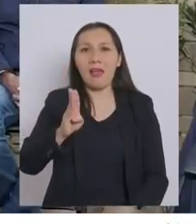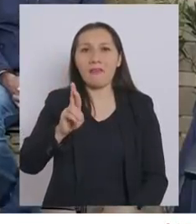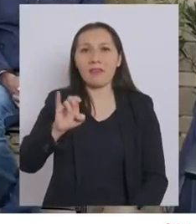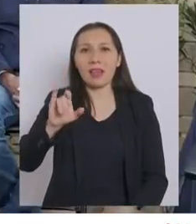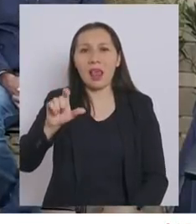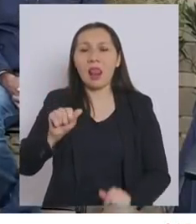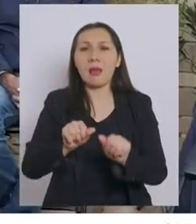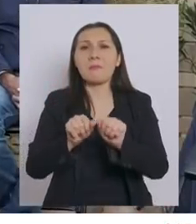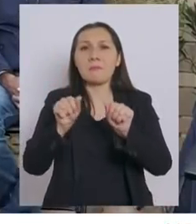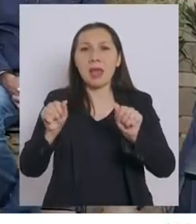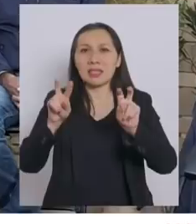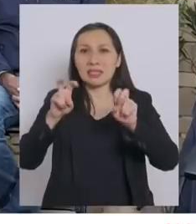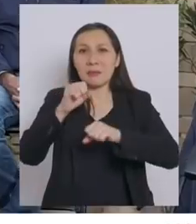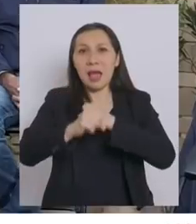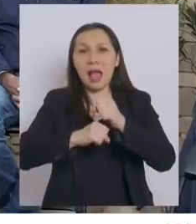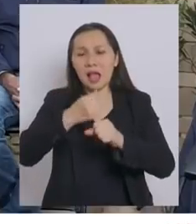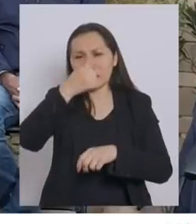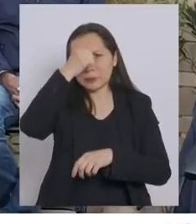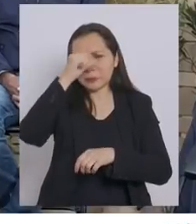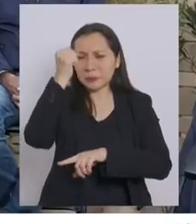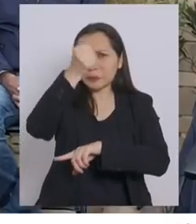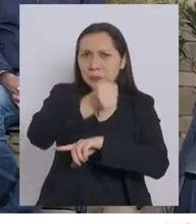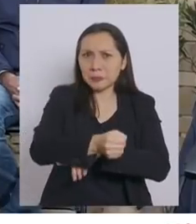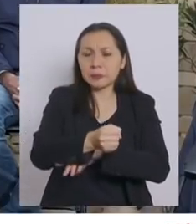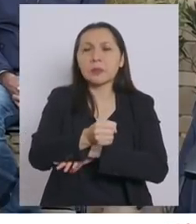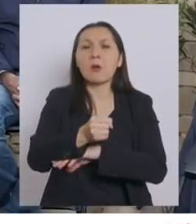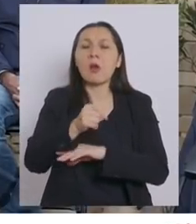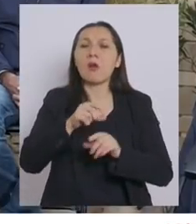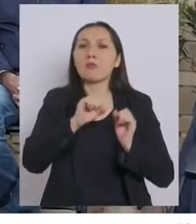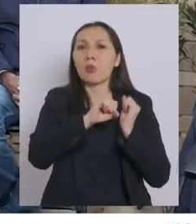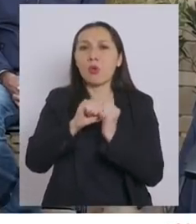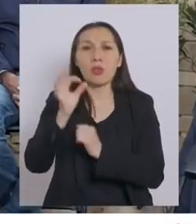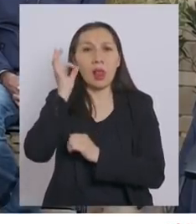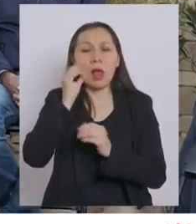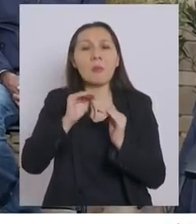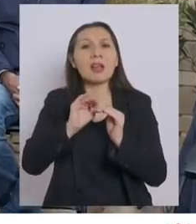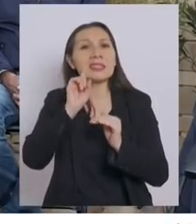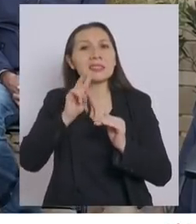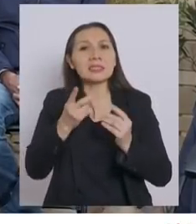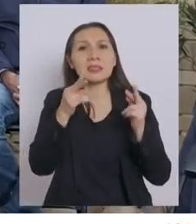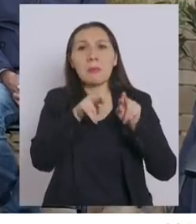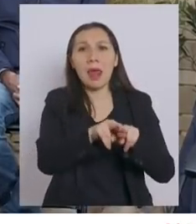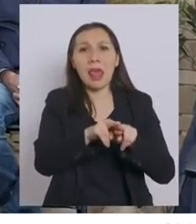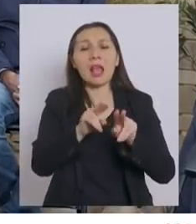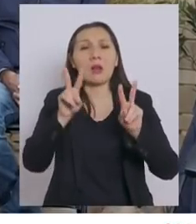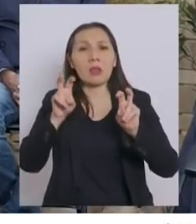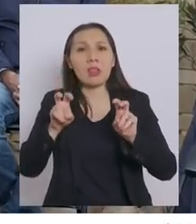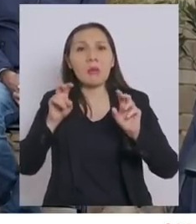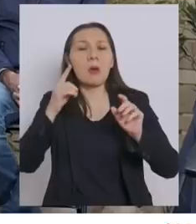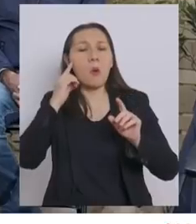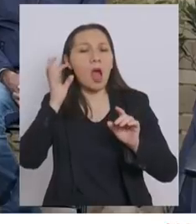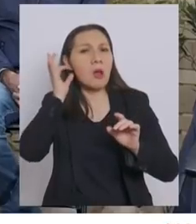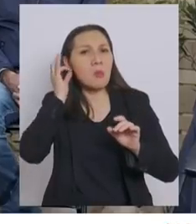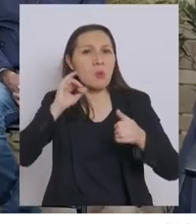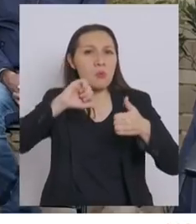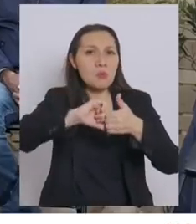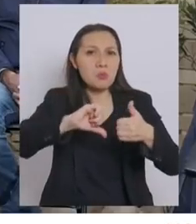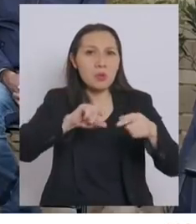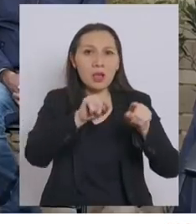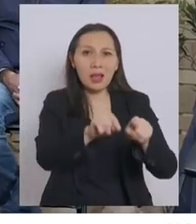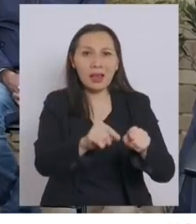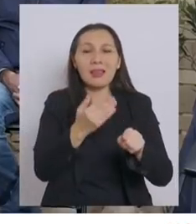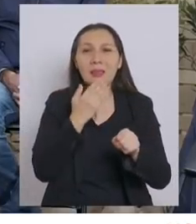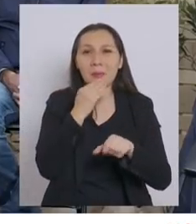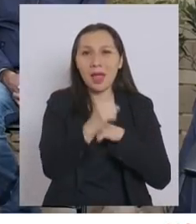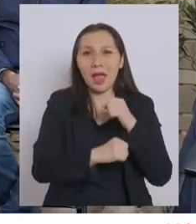la calificación de femicidio a crímenes contra las mujeres fuera de la relación de pareja y por razones de género. Así también,